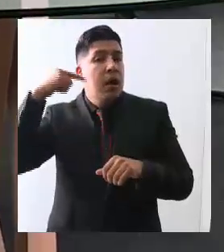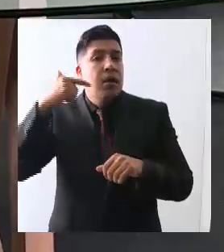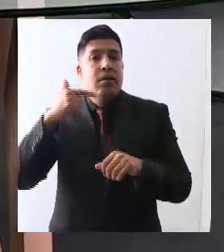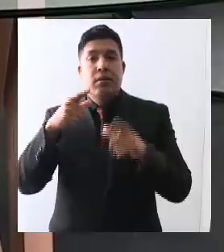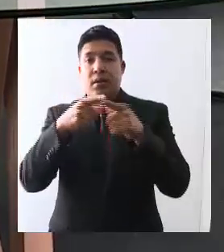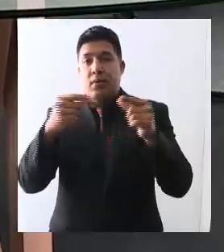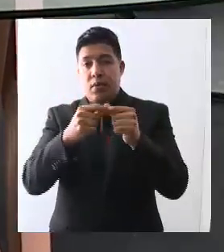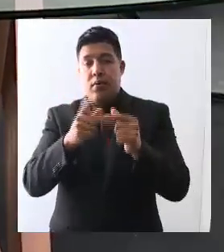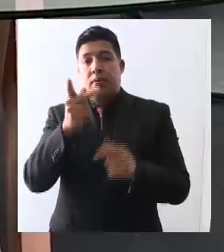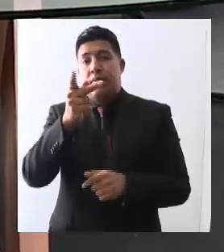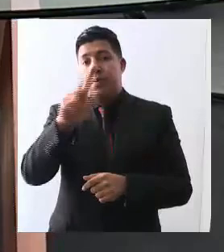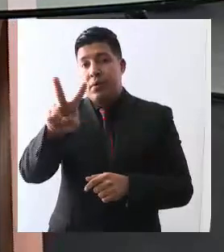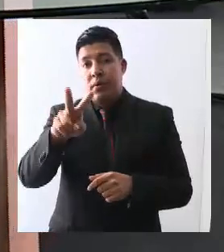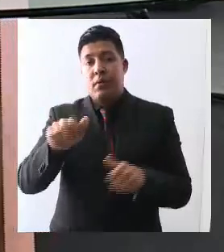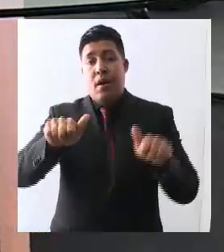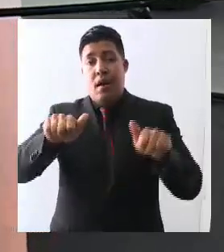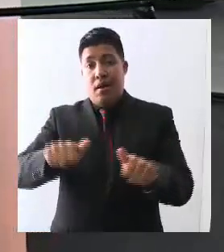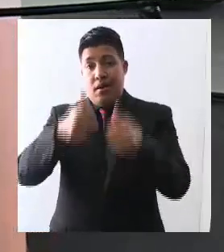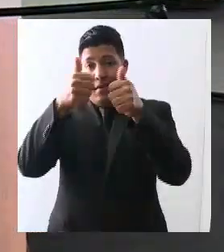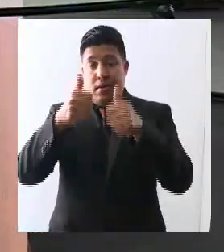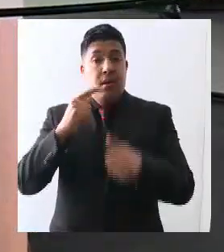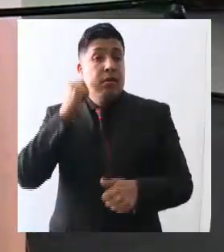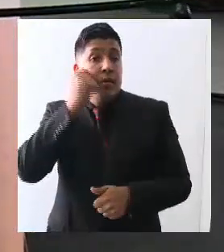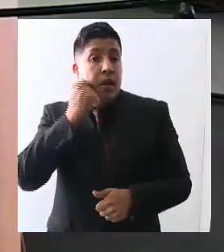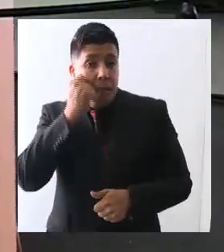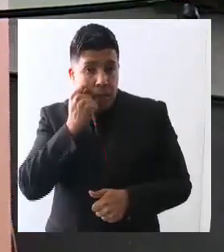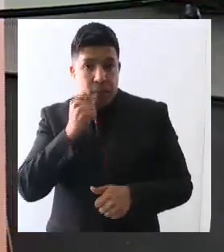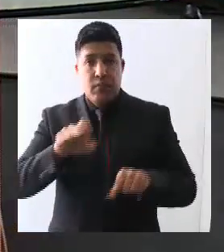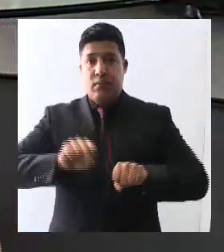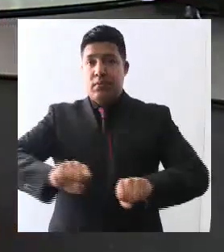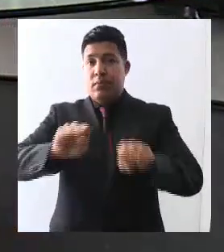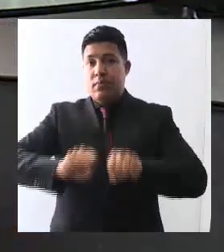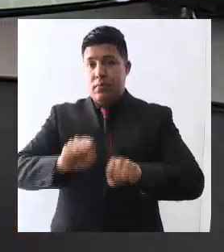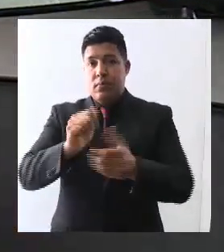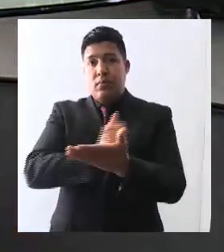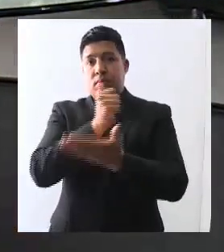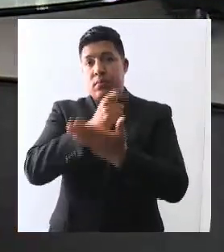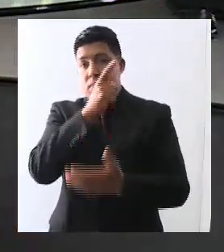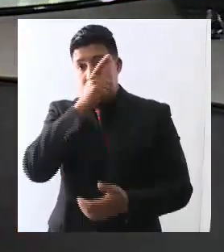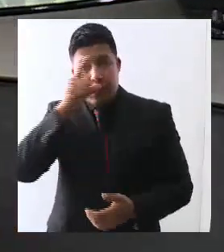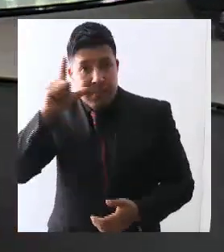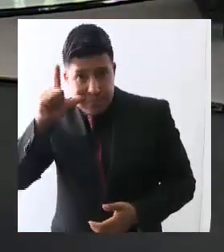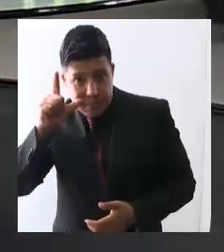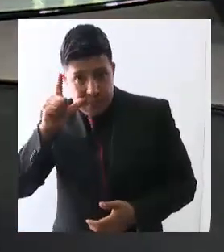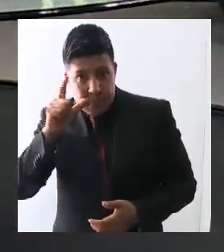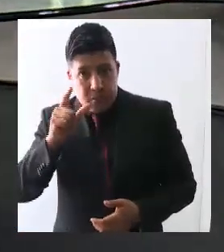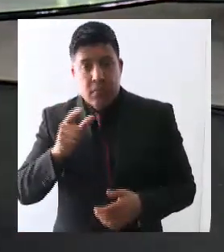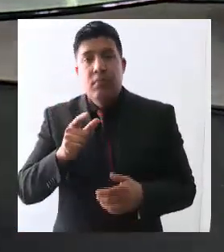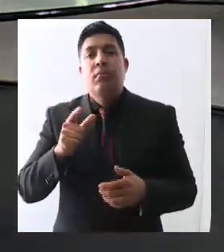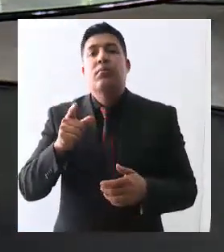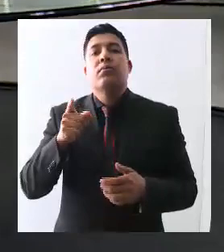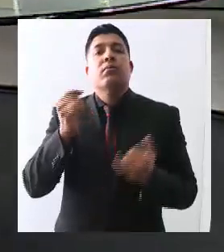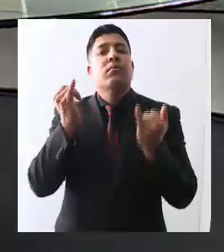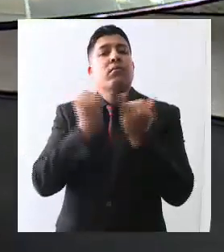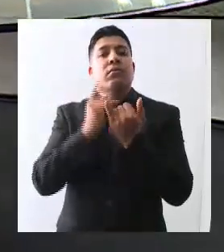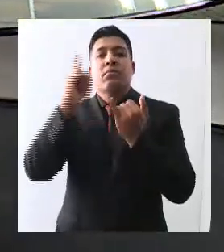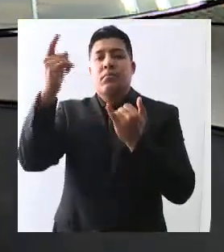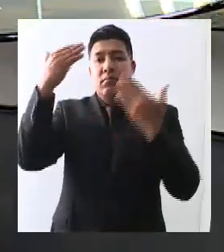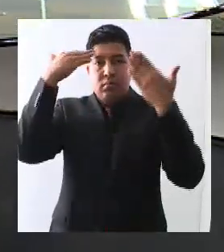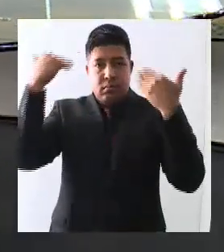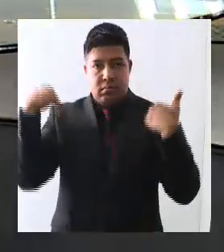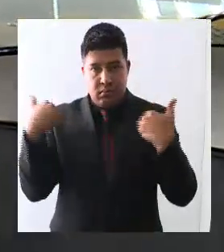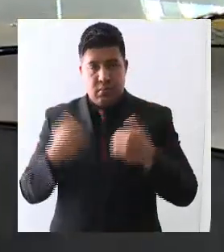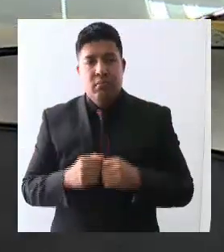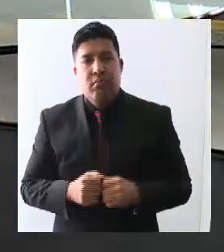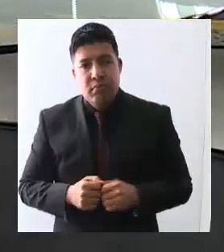Vallarta, Arandas, Tlajomulco de Zúñiga, Chapala, Ciudad Guzmán y San Juan de los Lagos. La